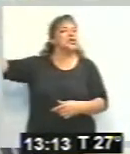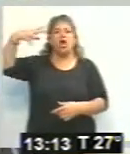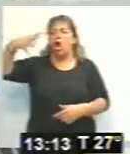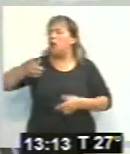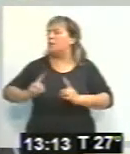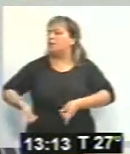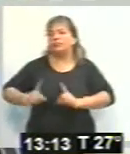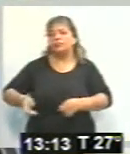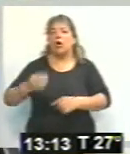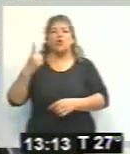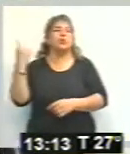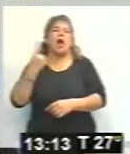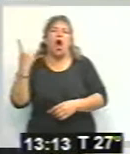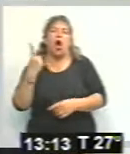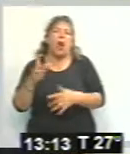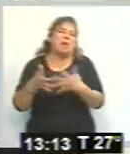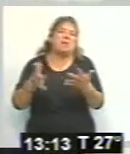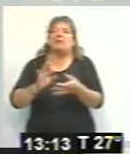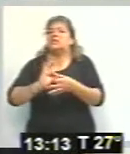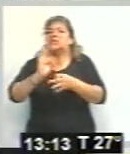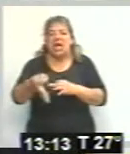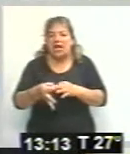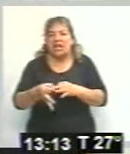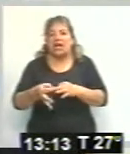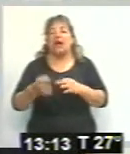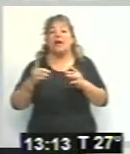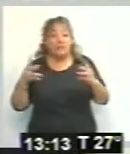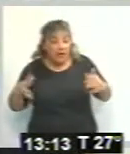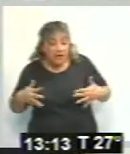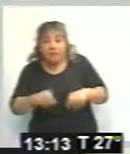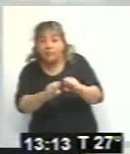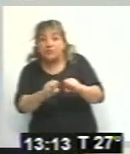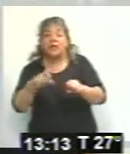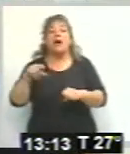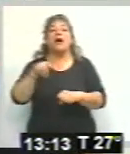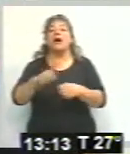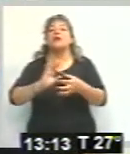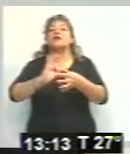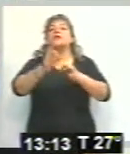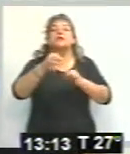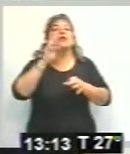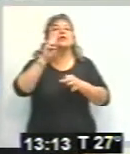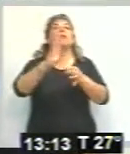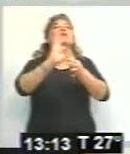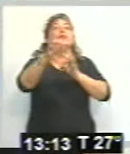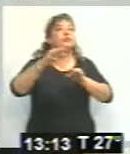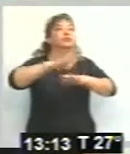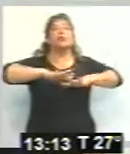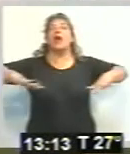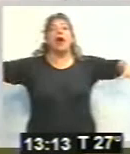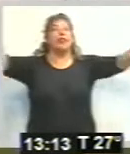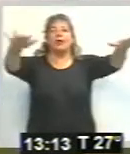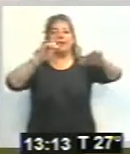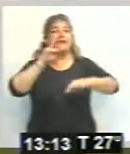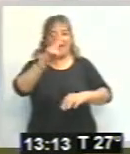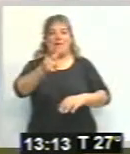En una hora y pico están, es muy cerquita Se encuentran con alfarsito, llegando lo ven ya, porque es una cosa inmensa Así que